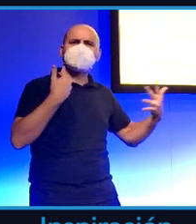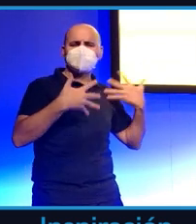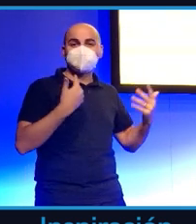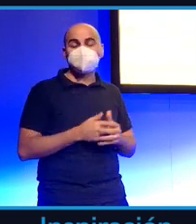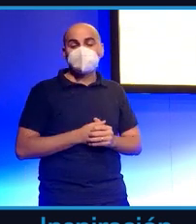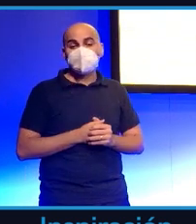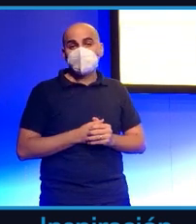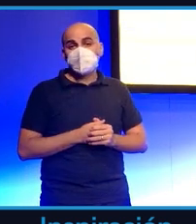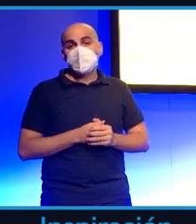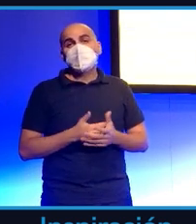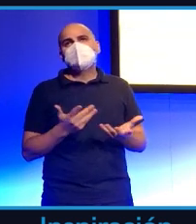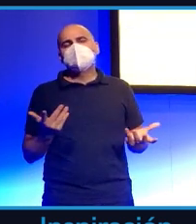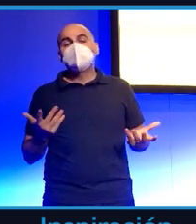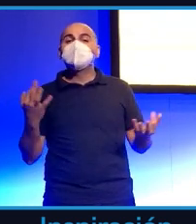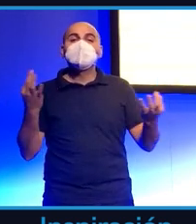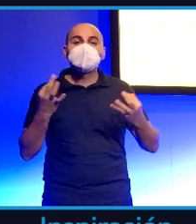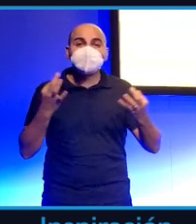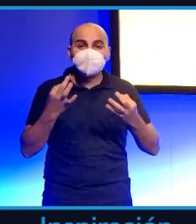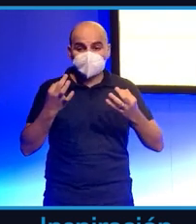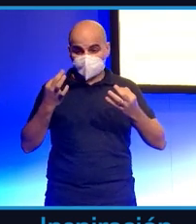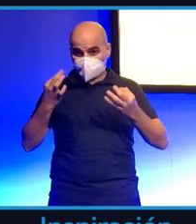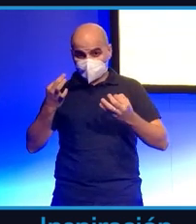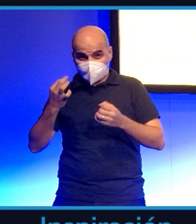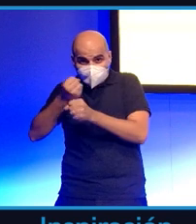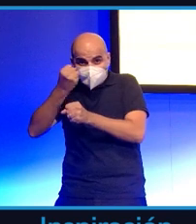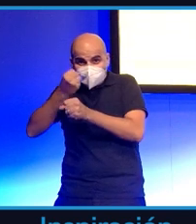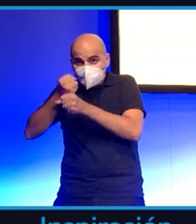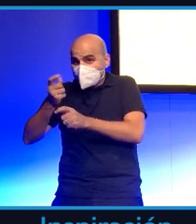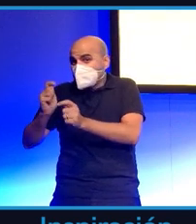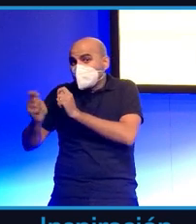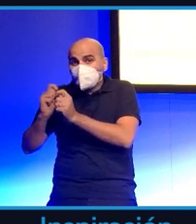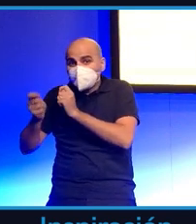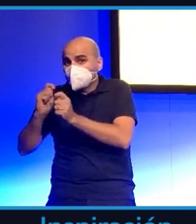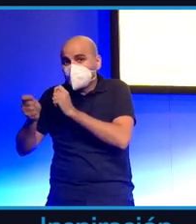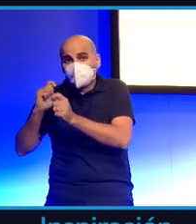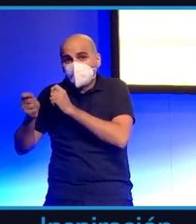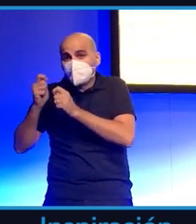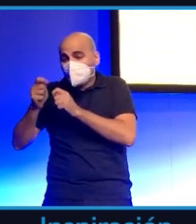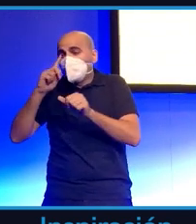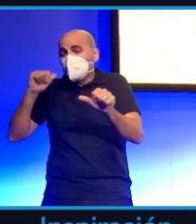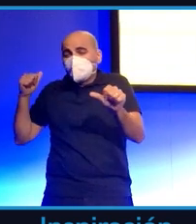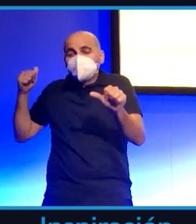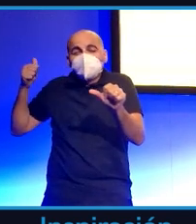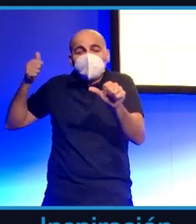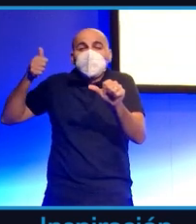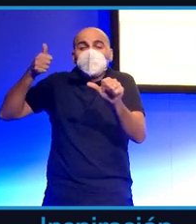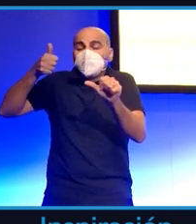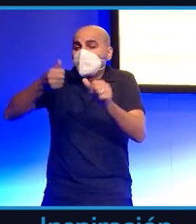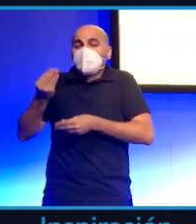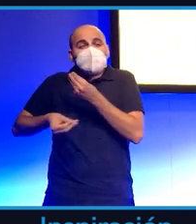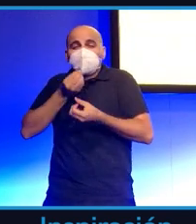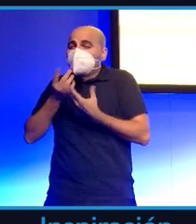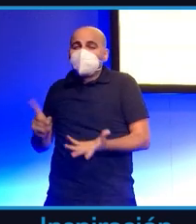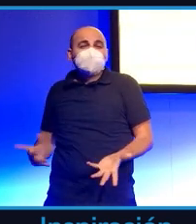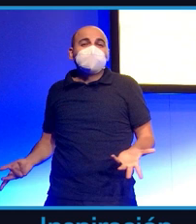víctima de décadas de mala praxis. Se ha confundido lo que es el periodismo. ¿Por qué? Buscando